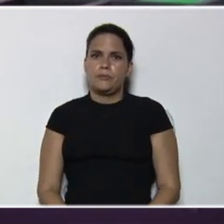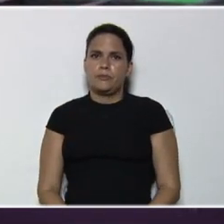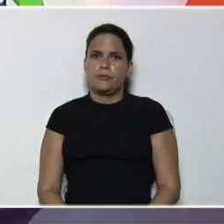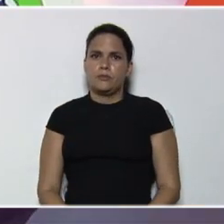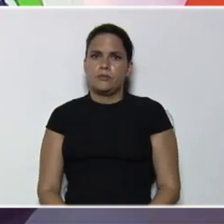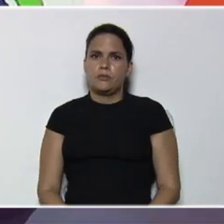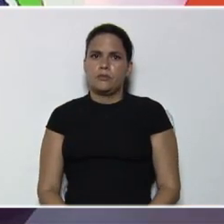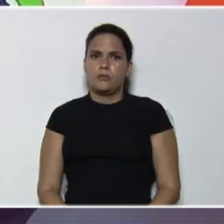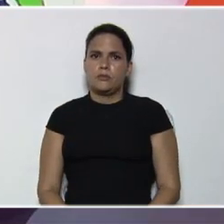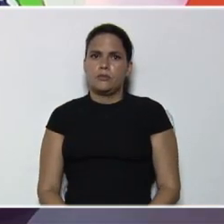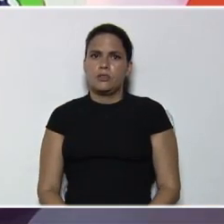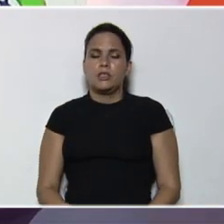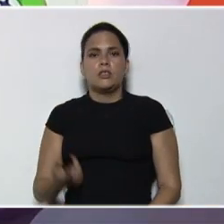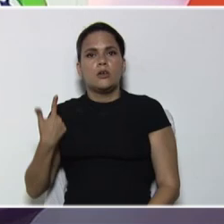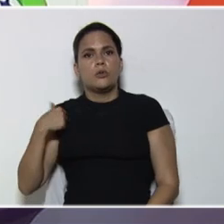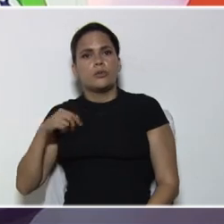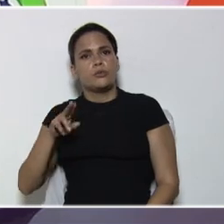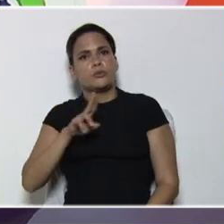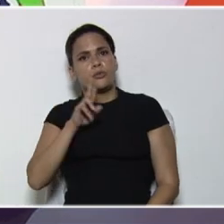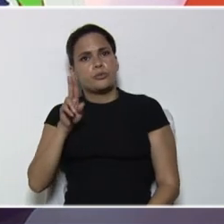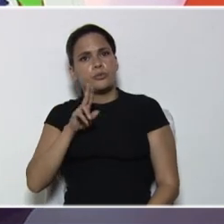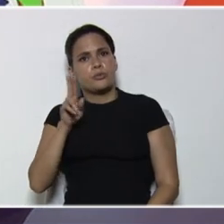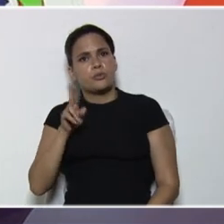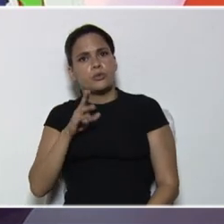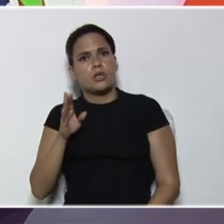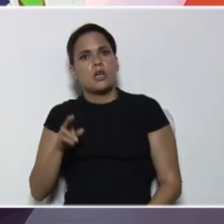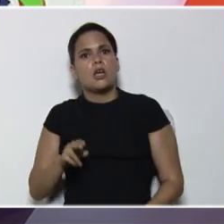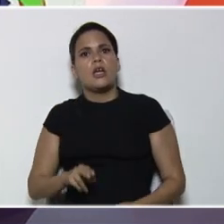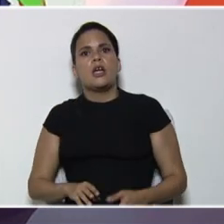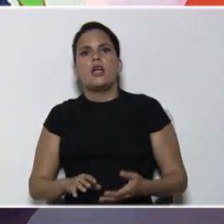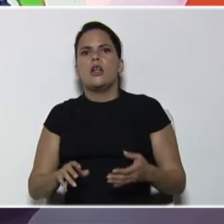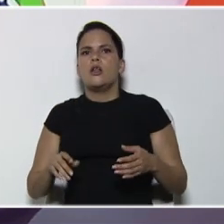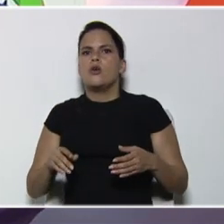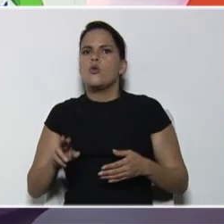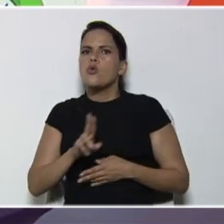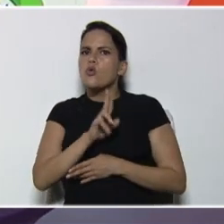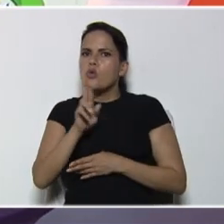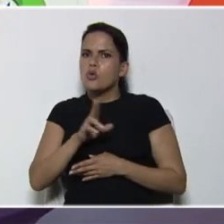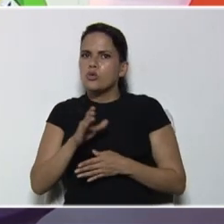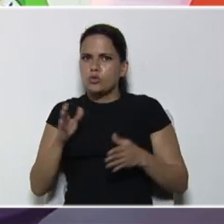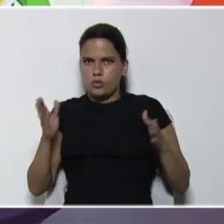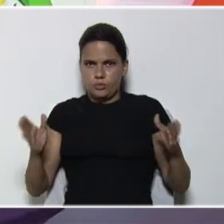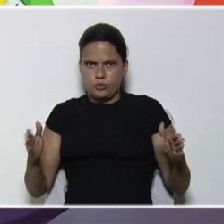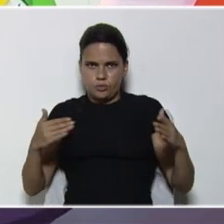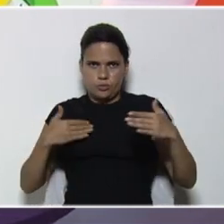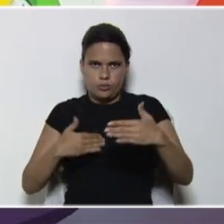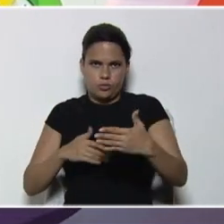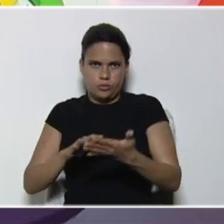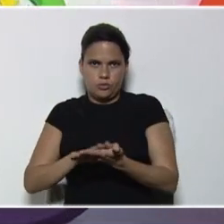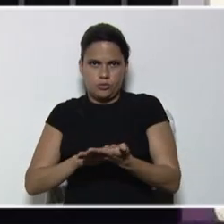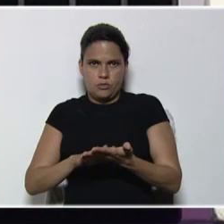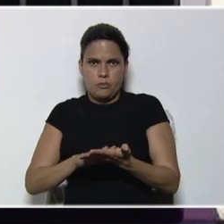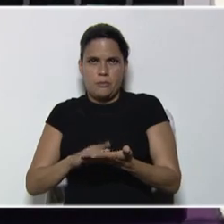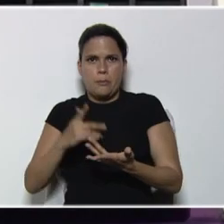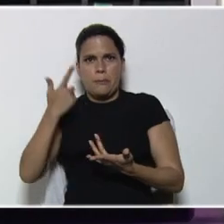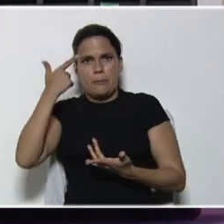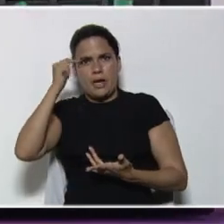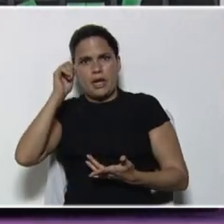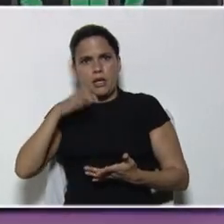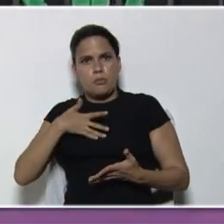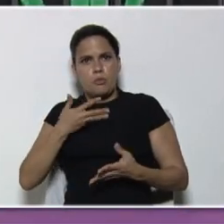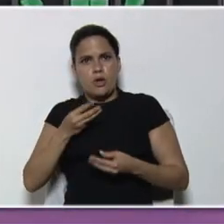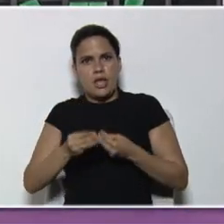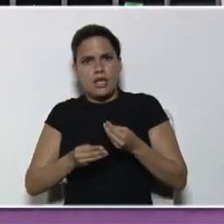promocionar, o utilizar, el uso, la caja aritmética, para que él pueda realizar, cada una de estas, operaciones